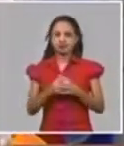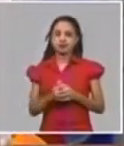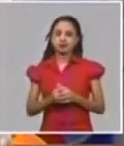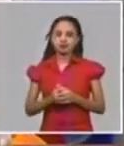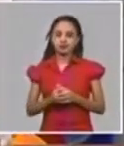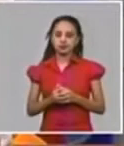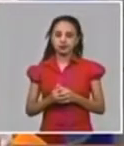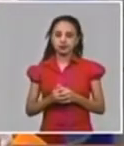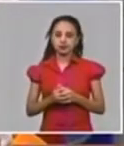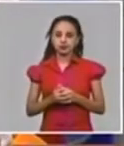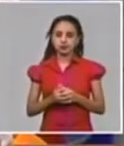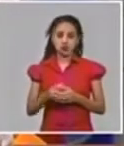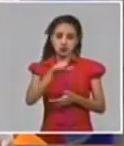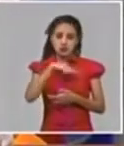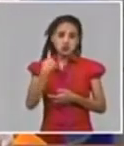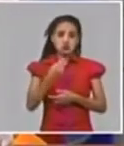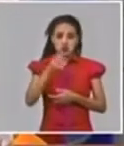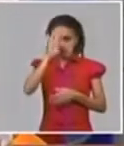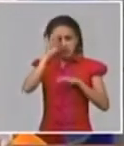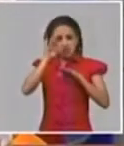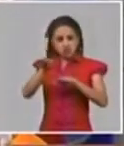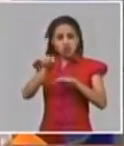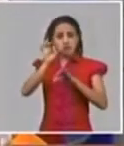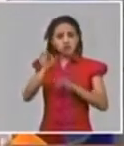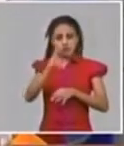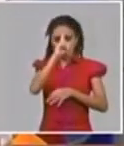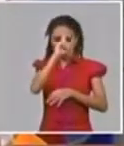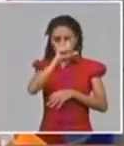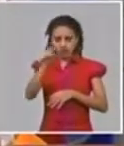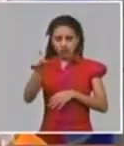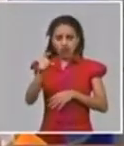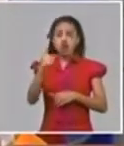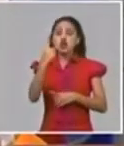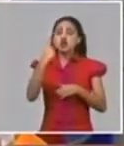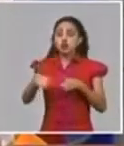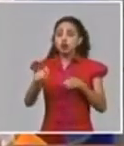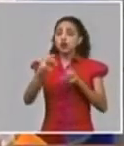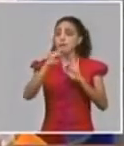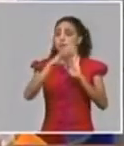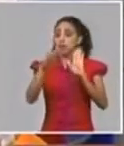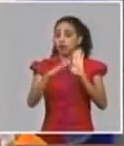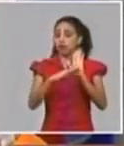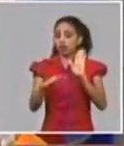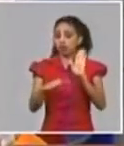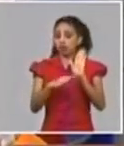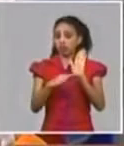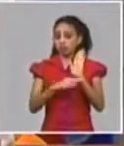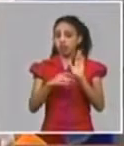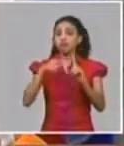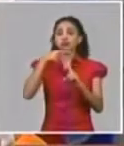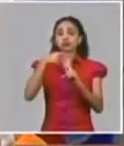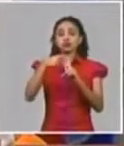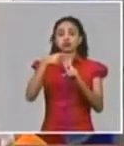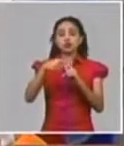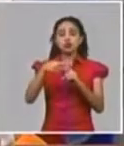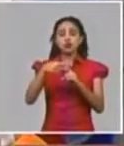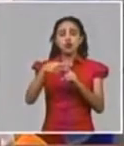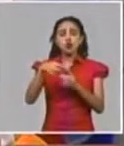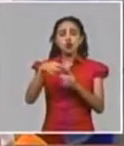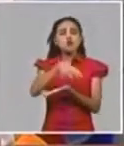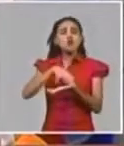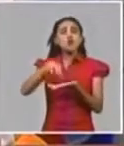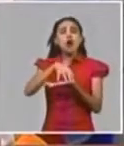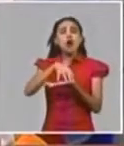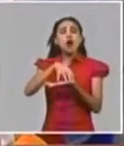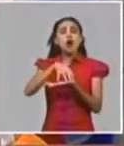a ingresar a los hospitales. Y también, que ha sido una medida muy efectiva, muy efectiva en los centros de viajeros. Si